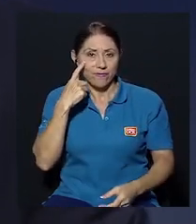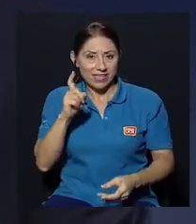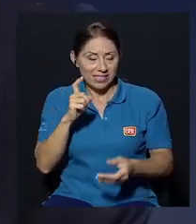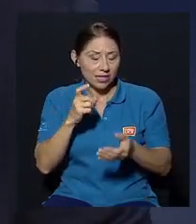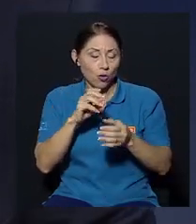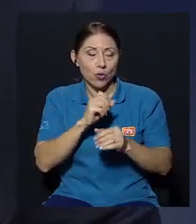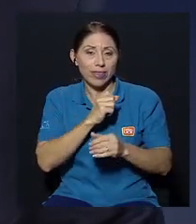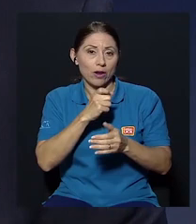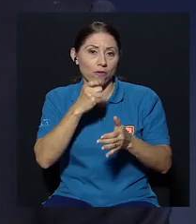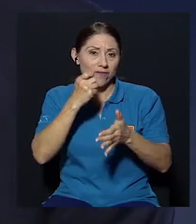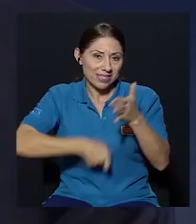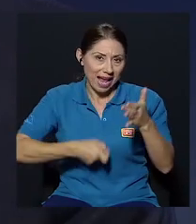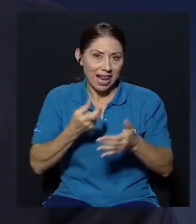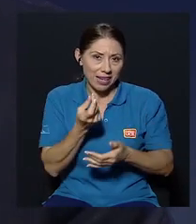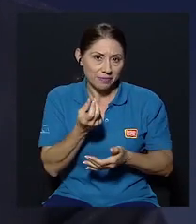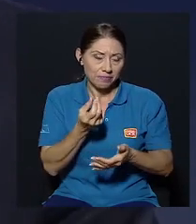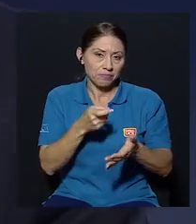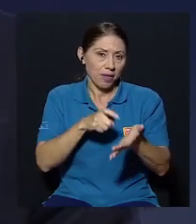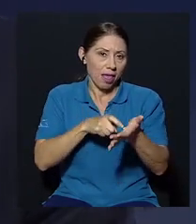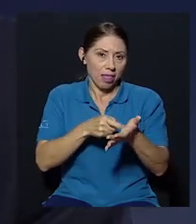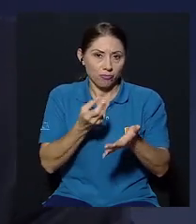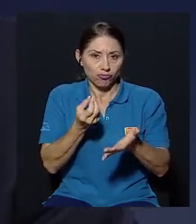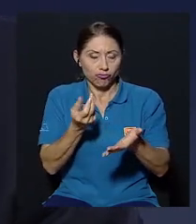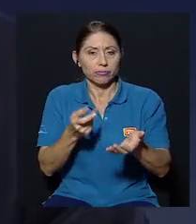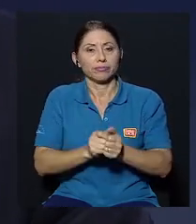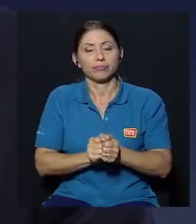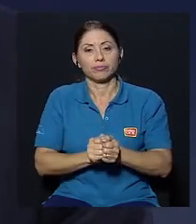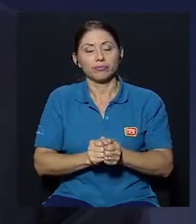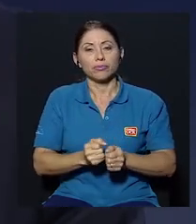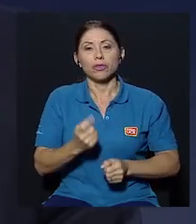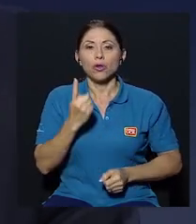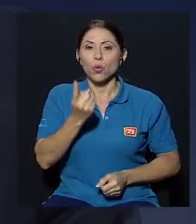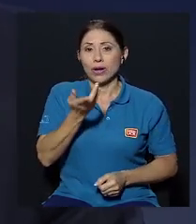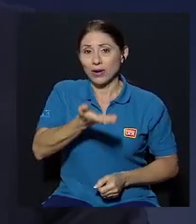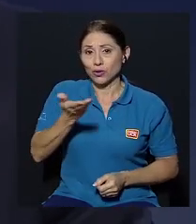en el tema de lo fiscal yo creo que